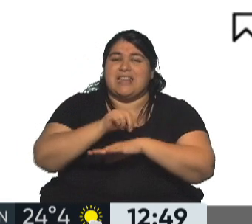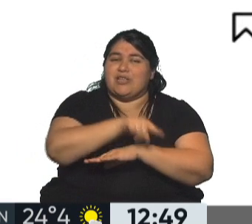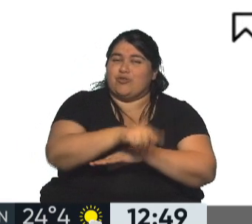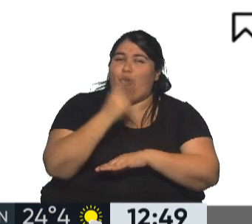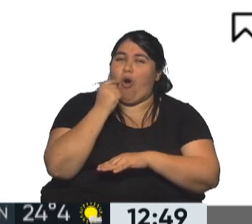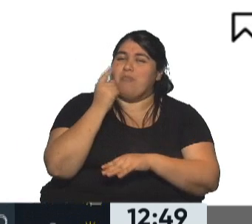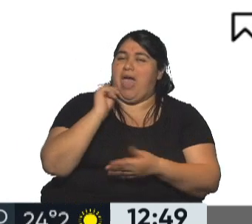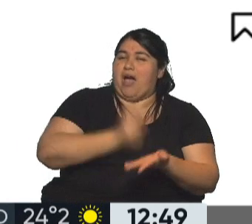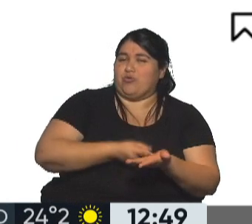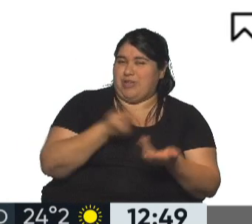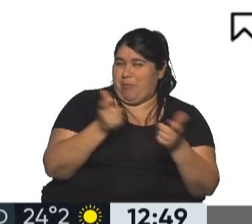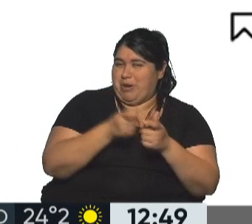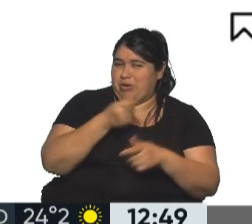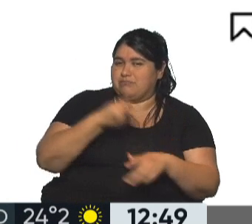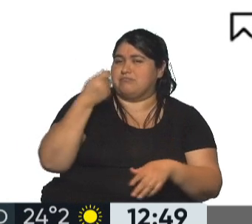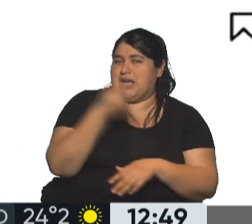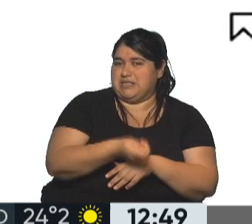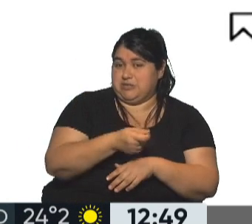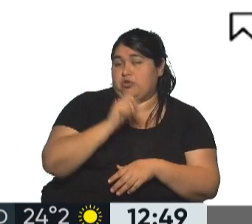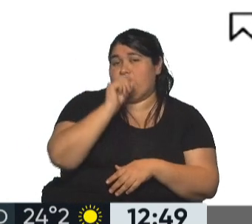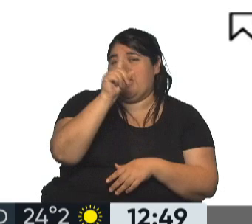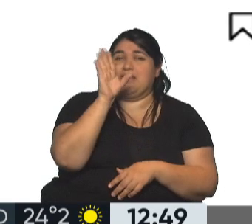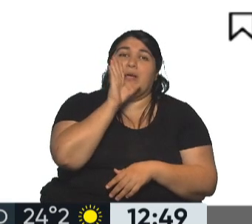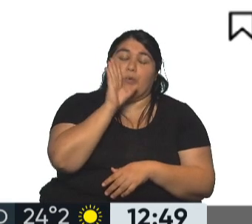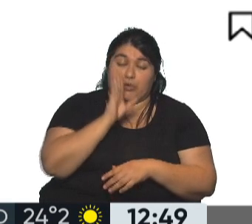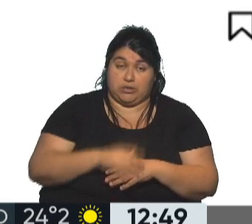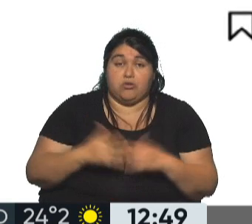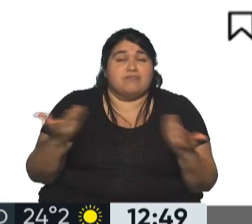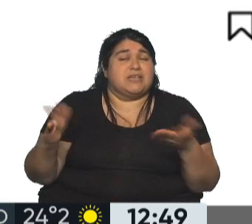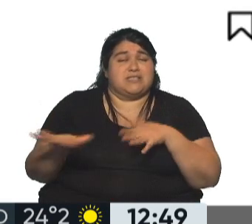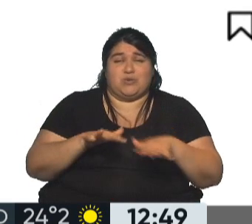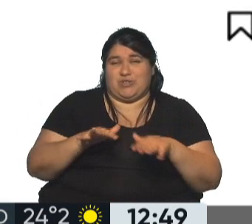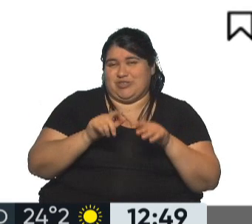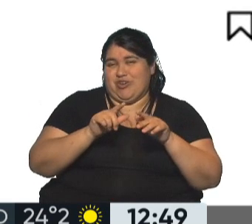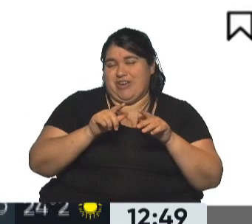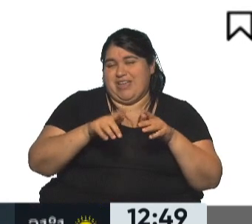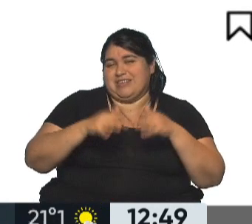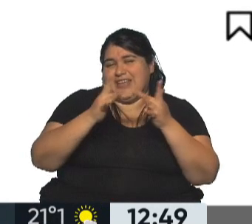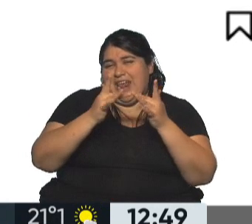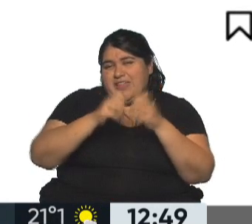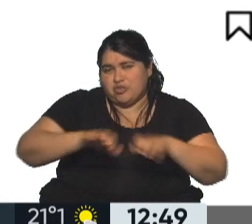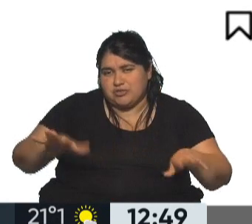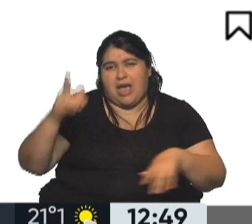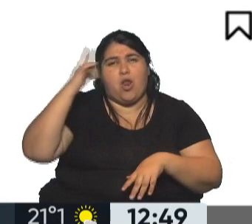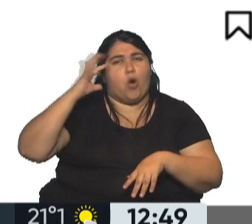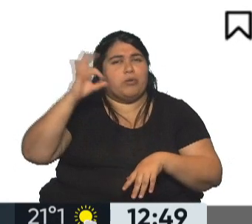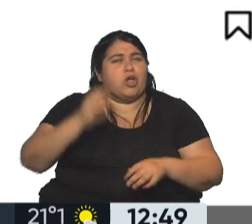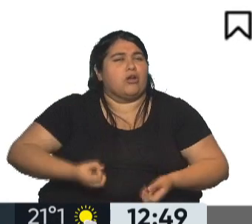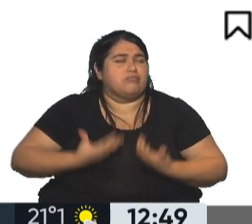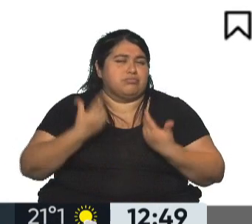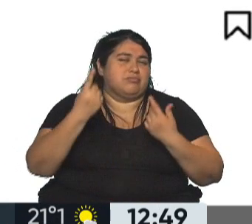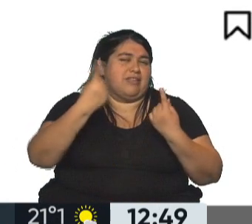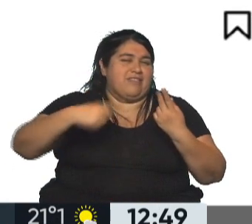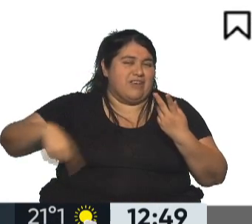crímenes allí en los Estados Unidos. Cosas que pasan en el mundo de las redes con repercusiones de pensamiento de nuestros artistas.